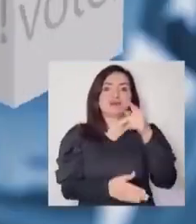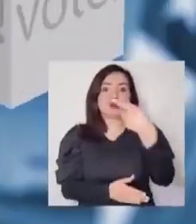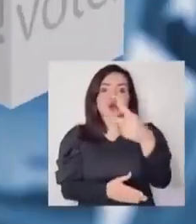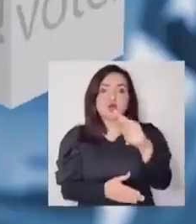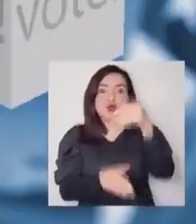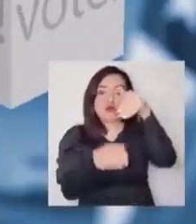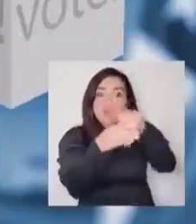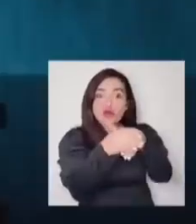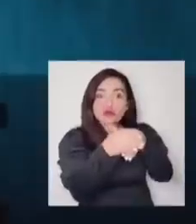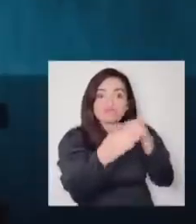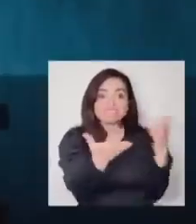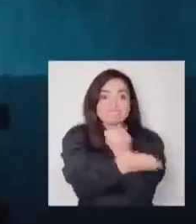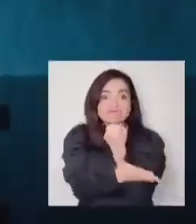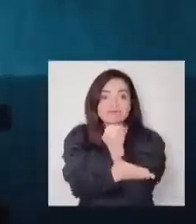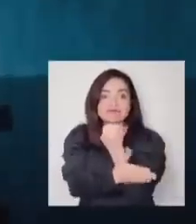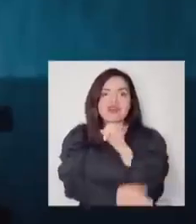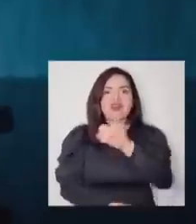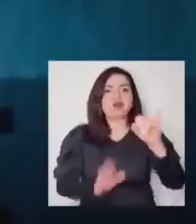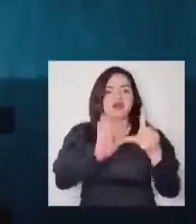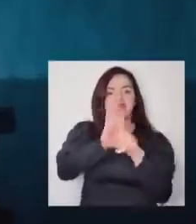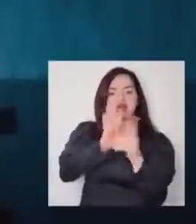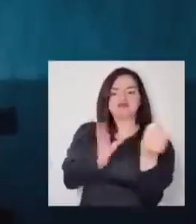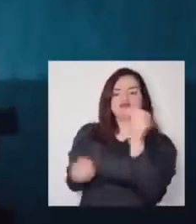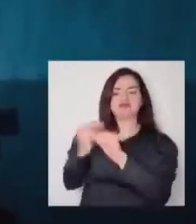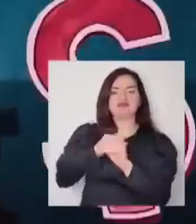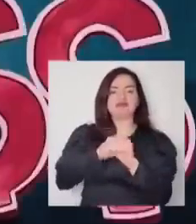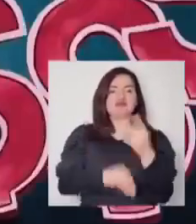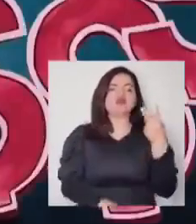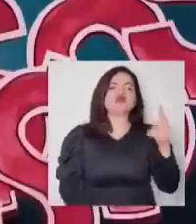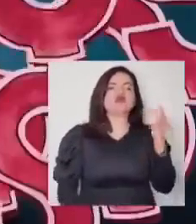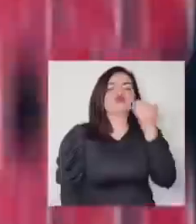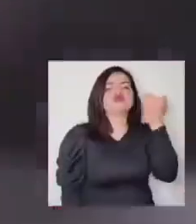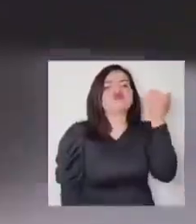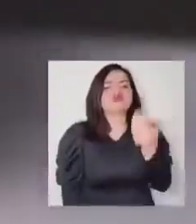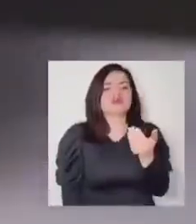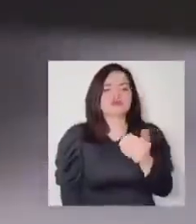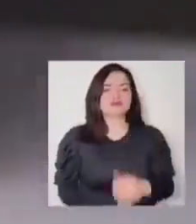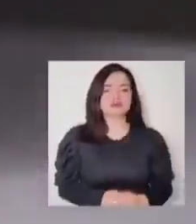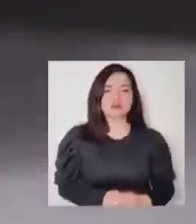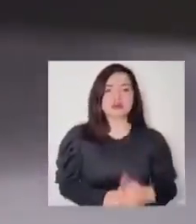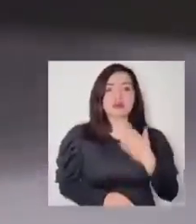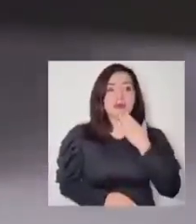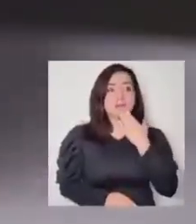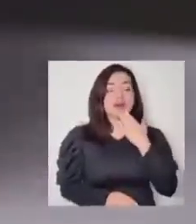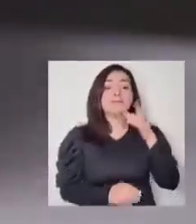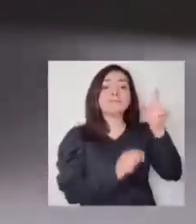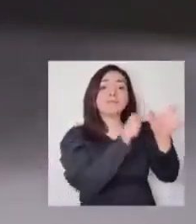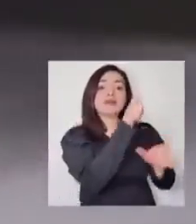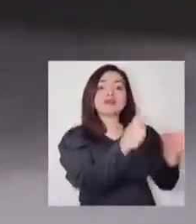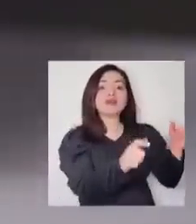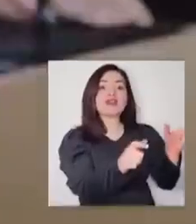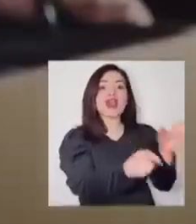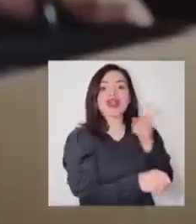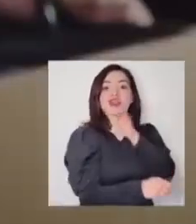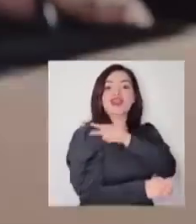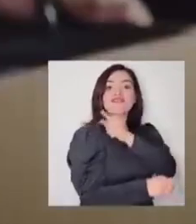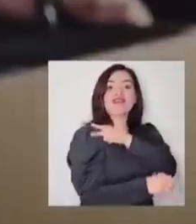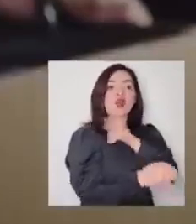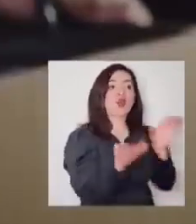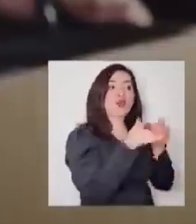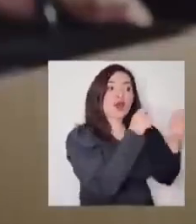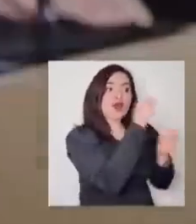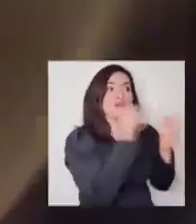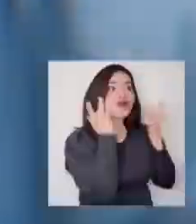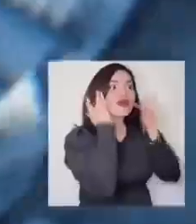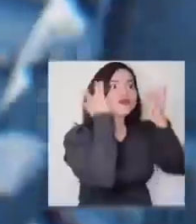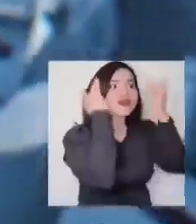para lograr tu voto y finalmente, legislar para su beneficio propio y también para mantener contentos a sus jefes de